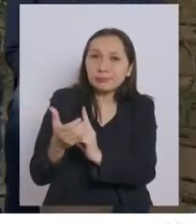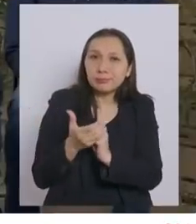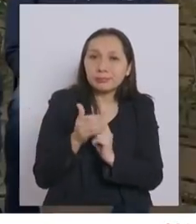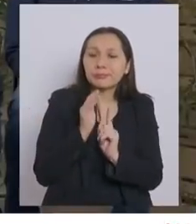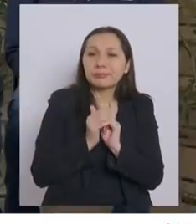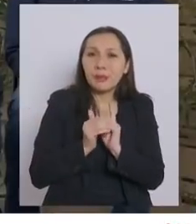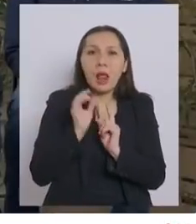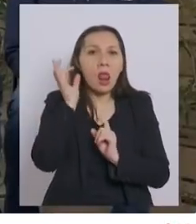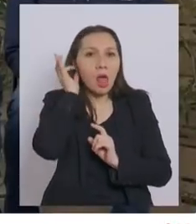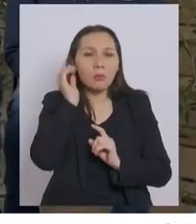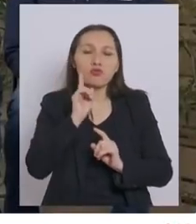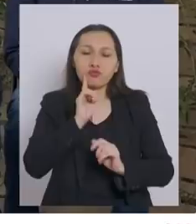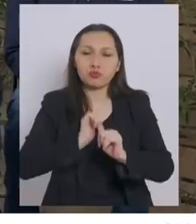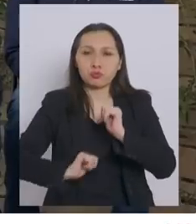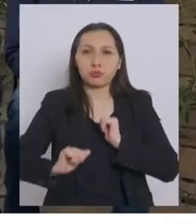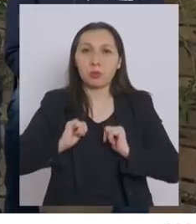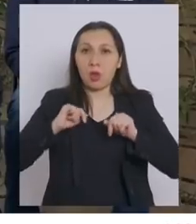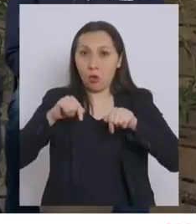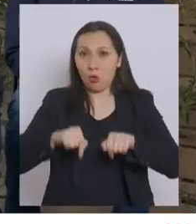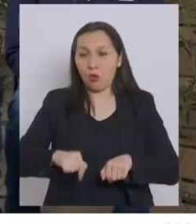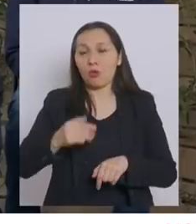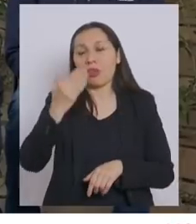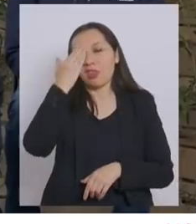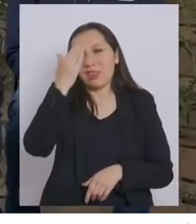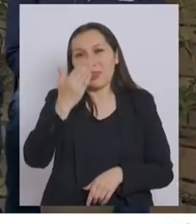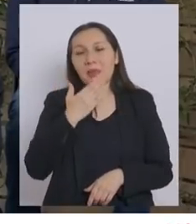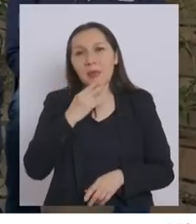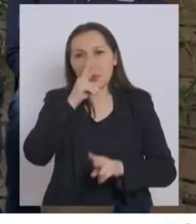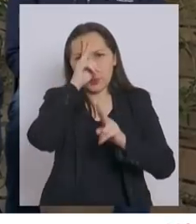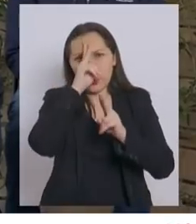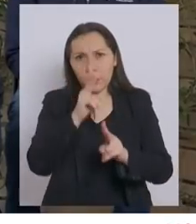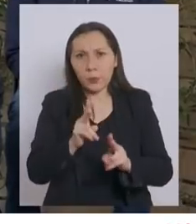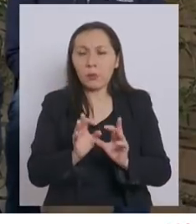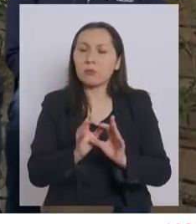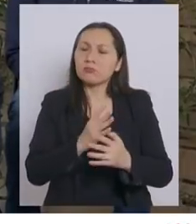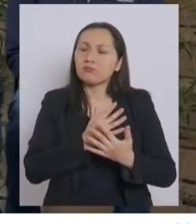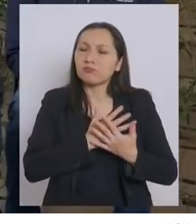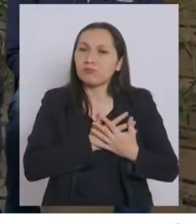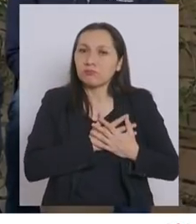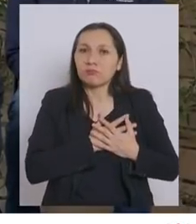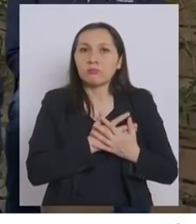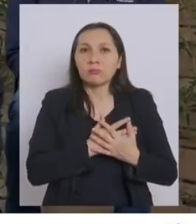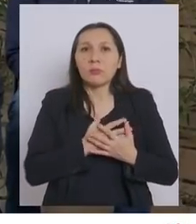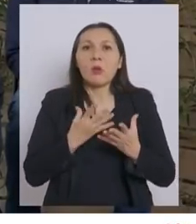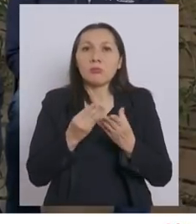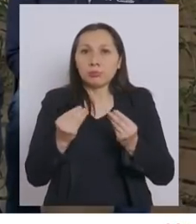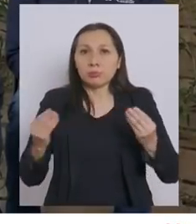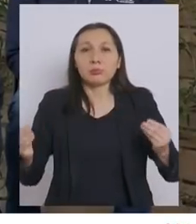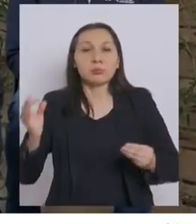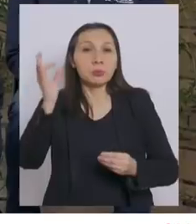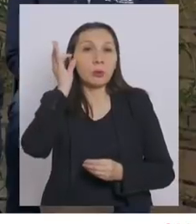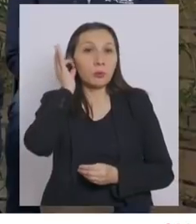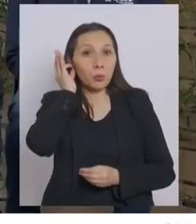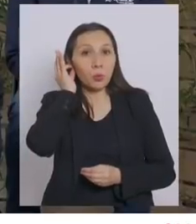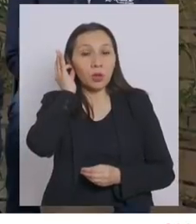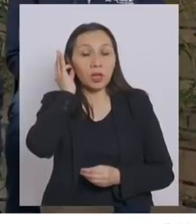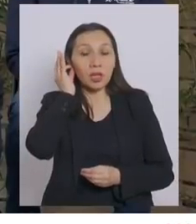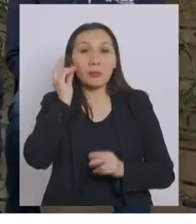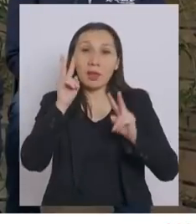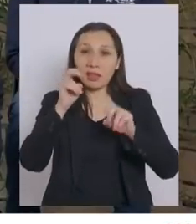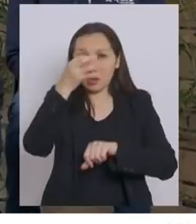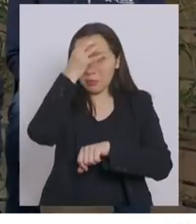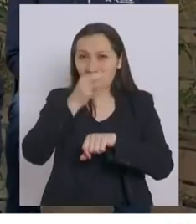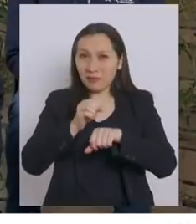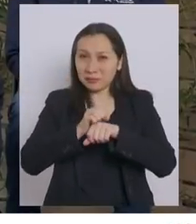que lo sufren. Y hoy día también quiero hacer un homenaje muy sentido a tantas mujeres que por la